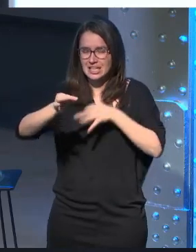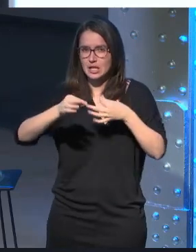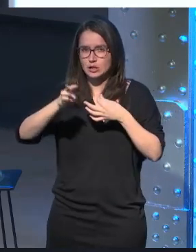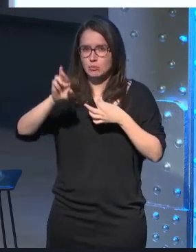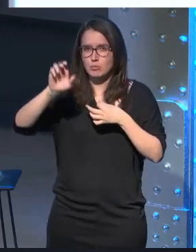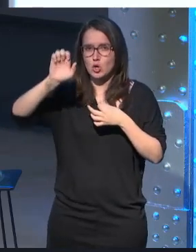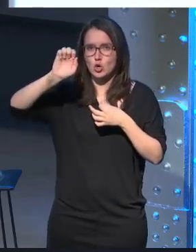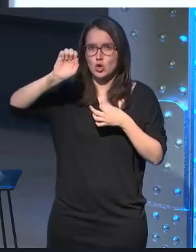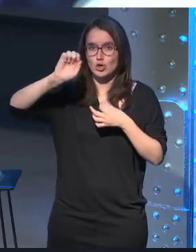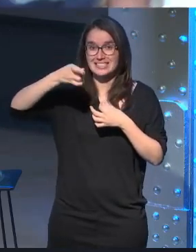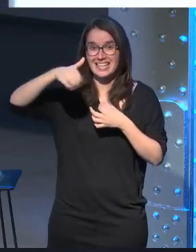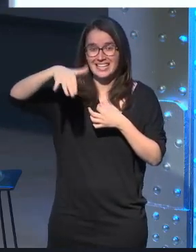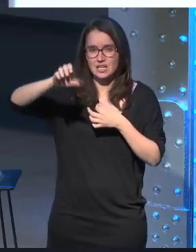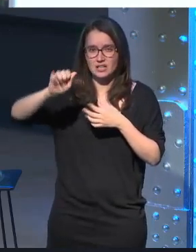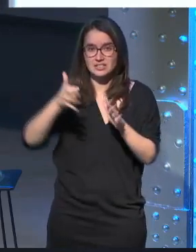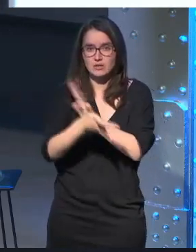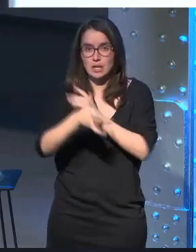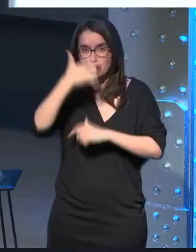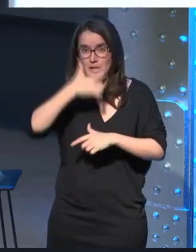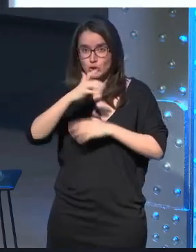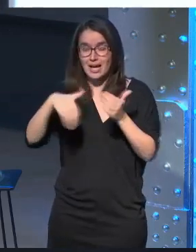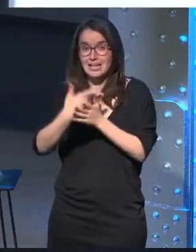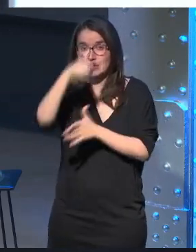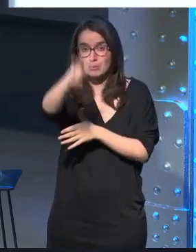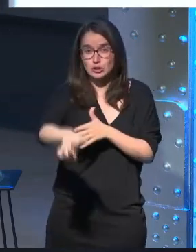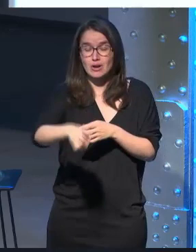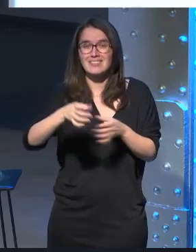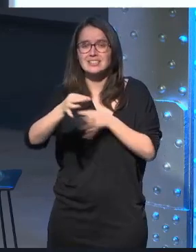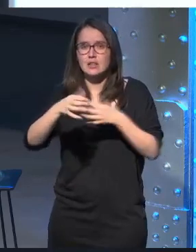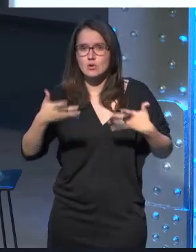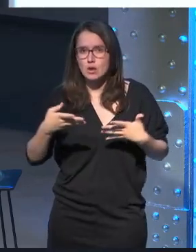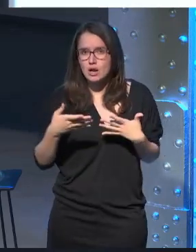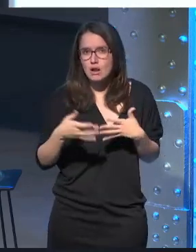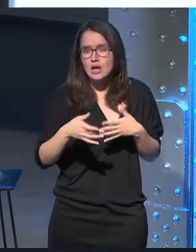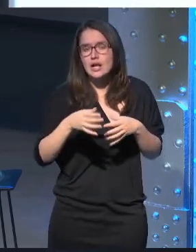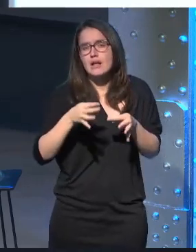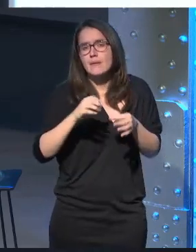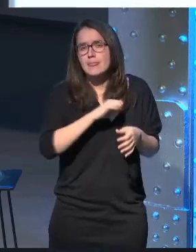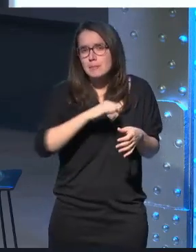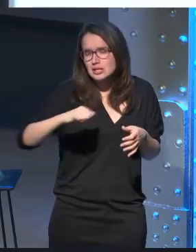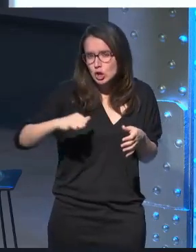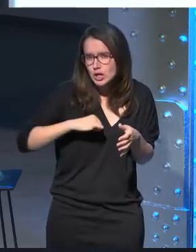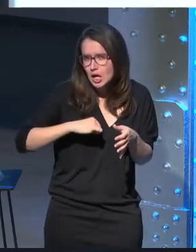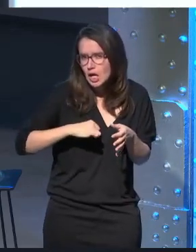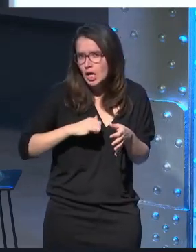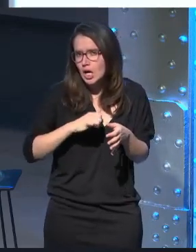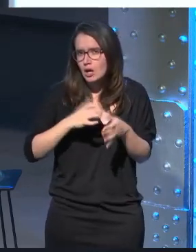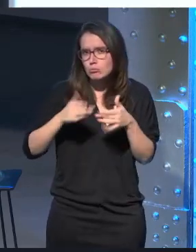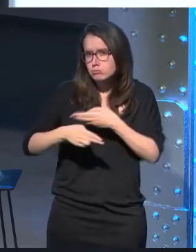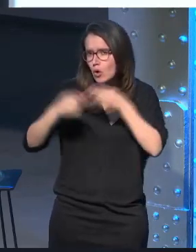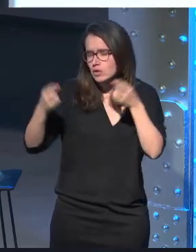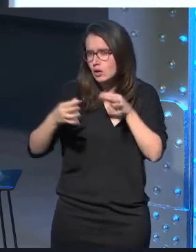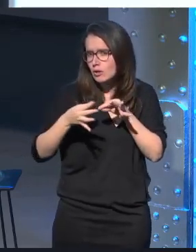las distancias proxémicas son las distancias entre las personas ¿vale? la distancia íntima menos de 40 centímetros personal metro, metro y medio la distancia pública